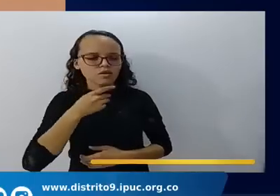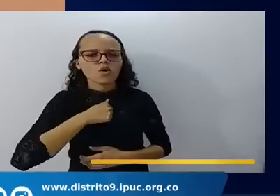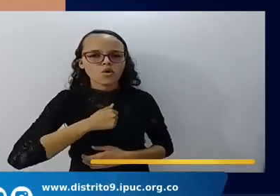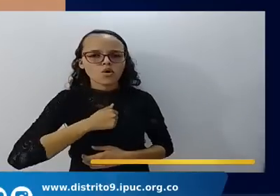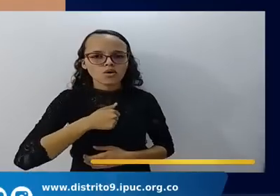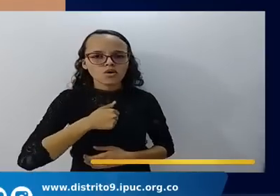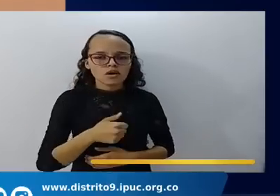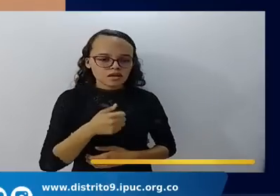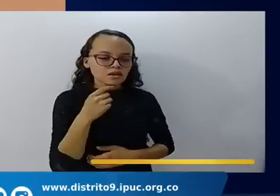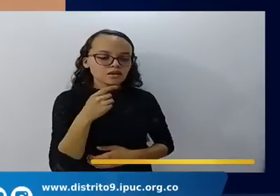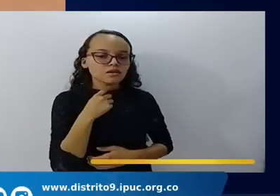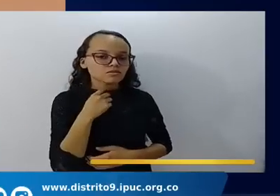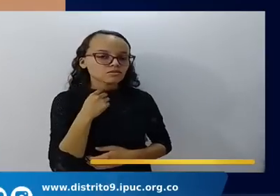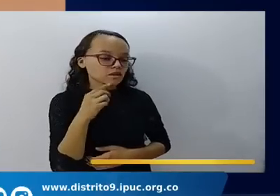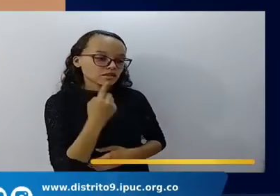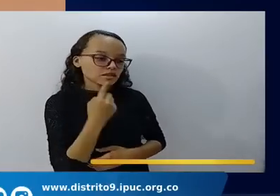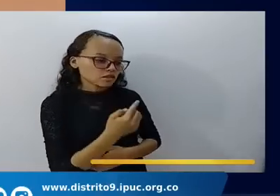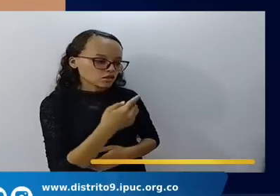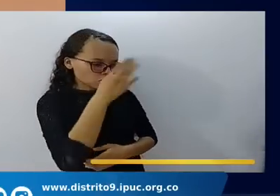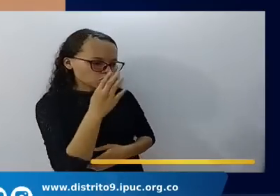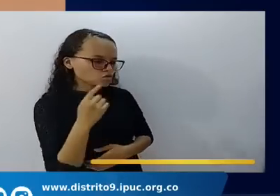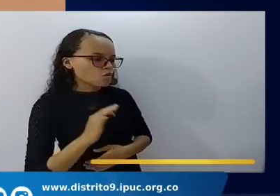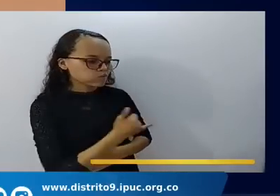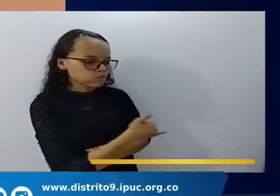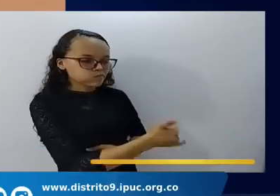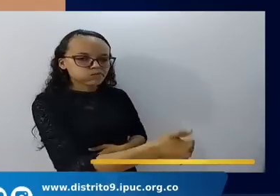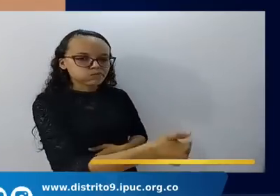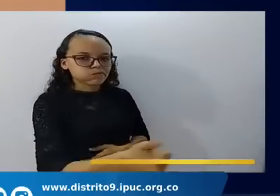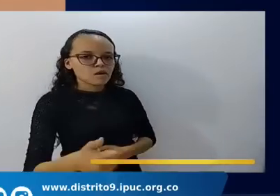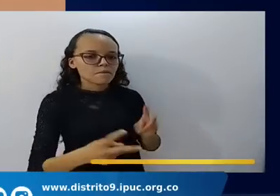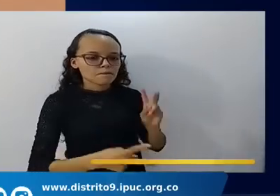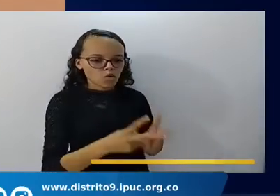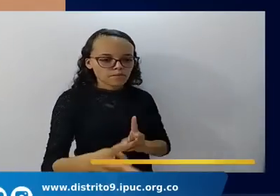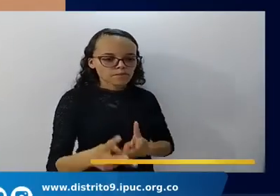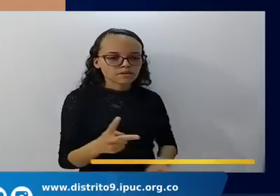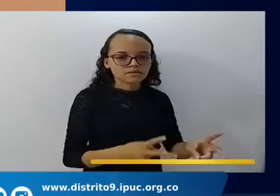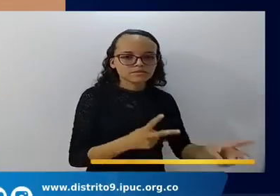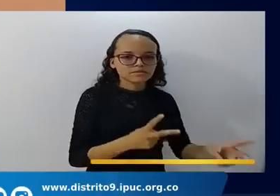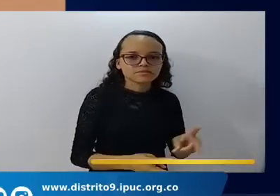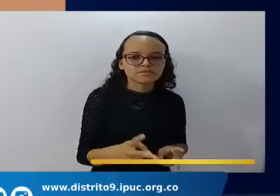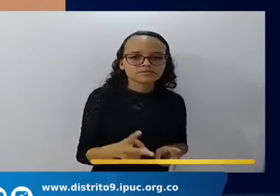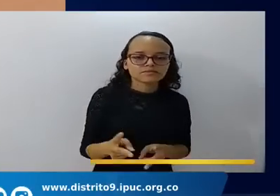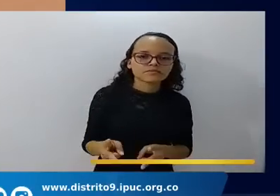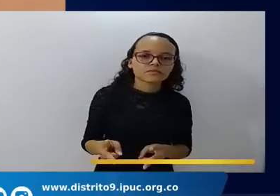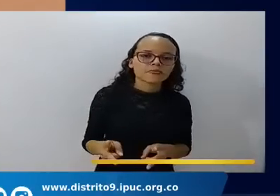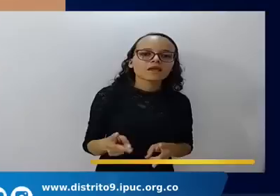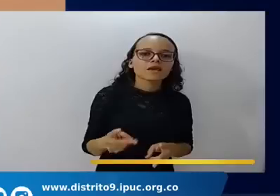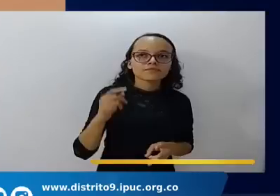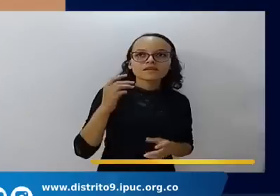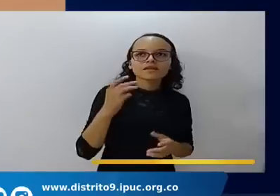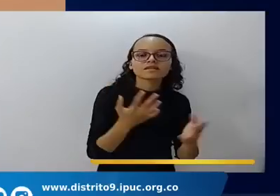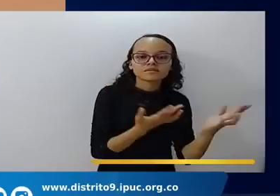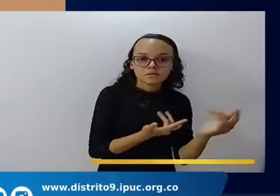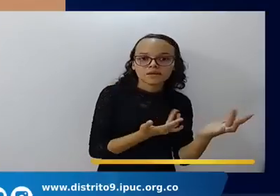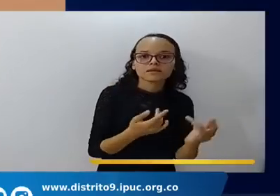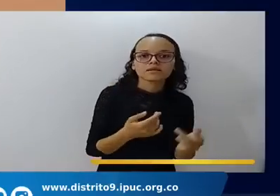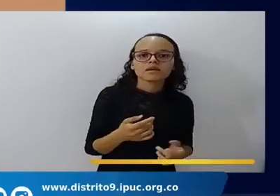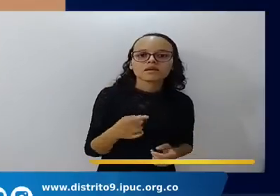preparado una ciudad una una alabanza Jesús